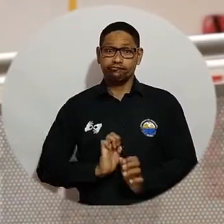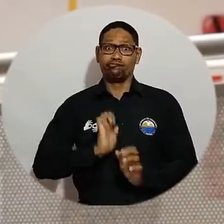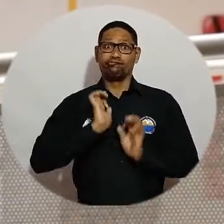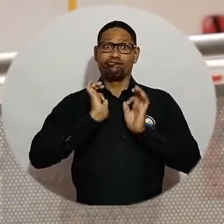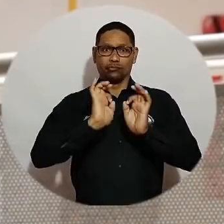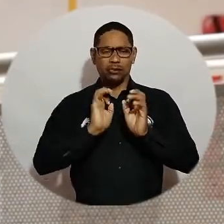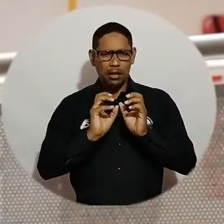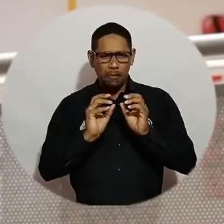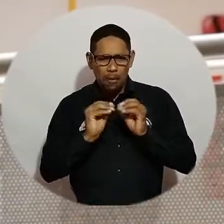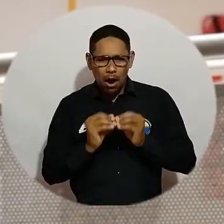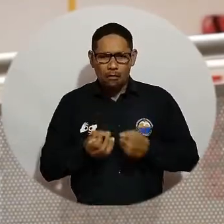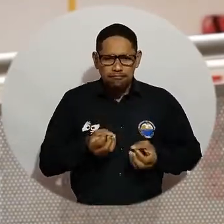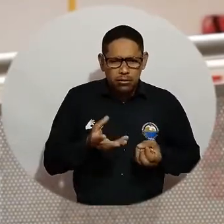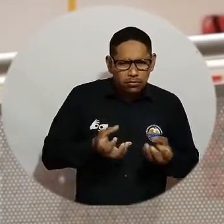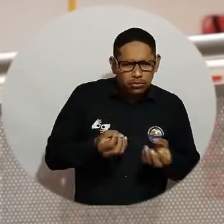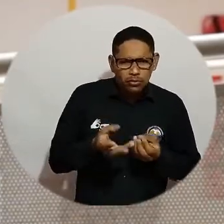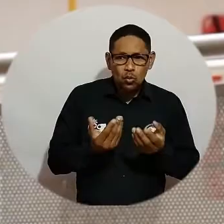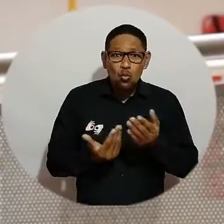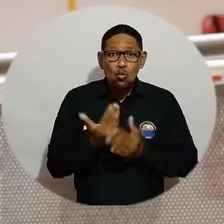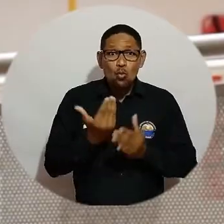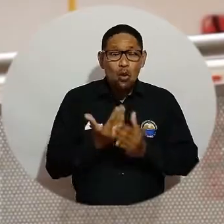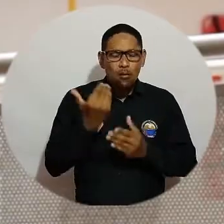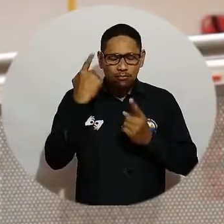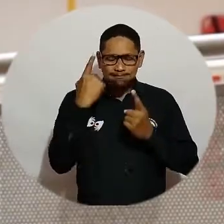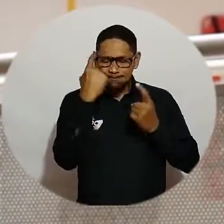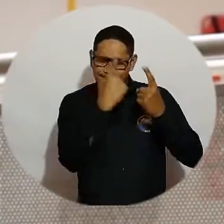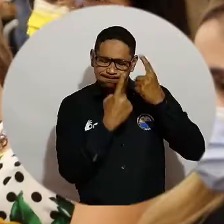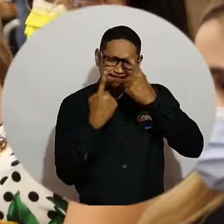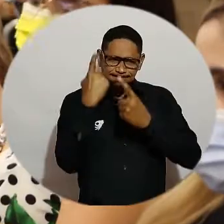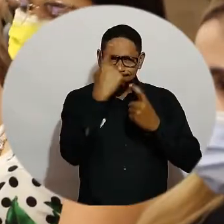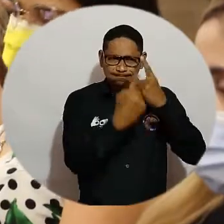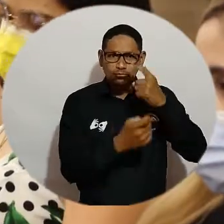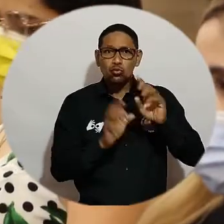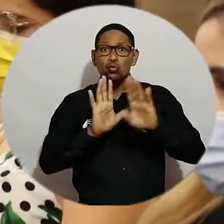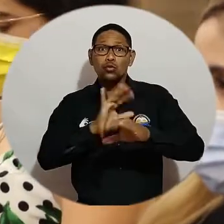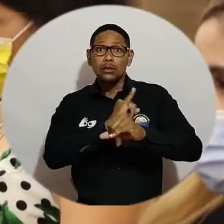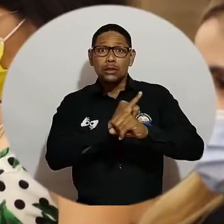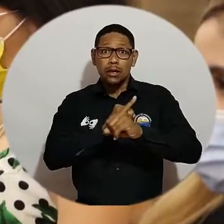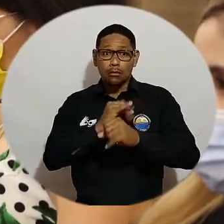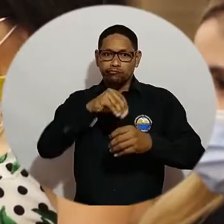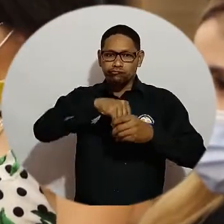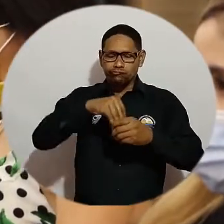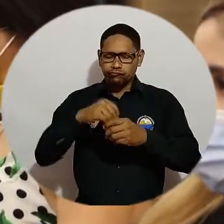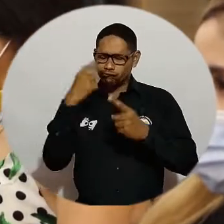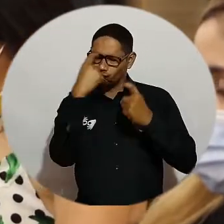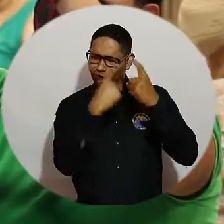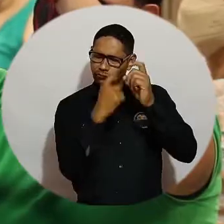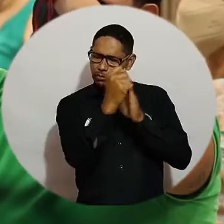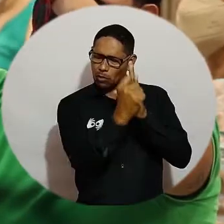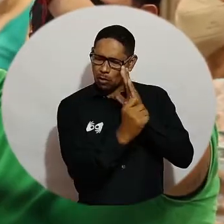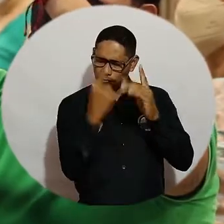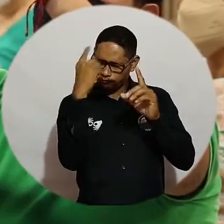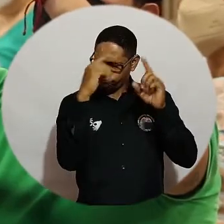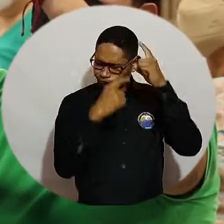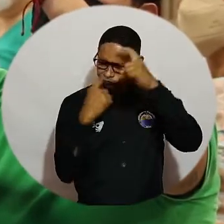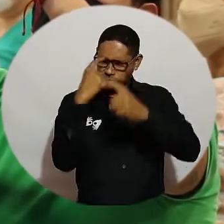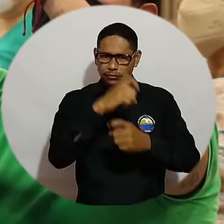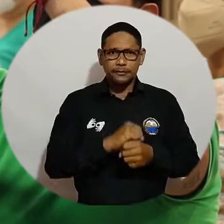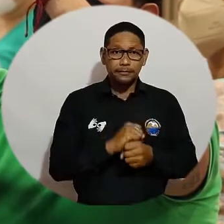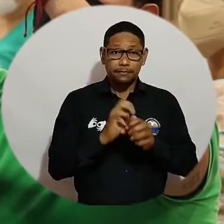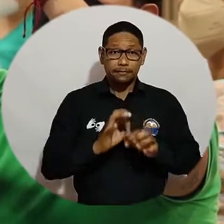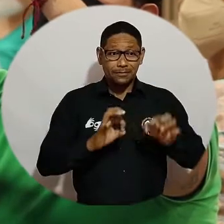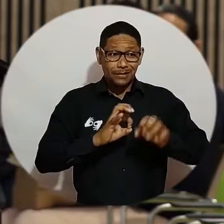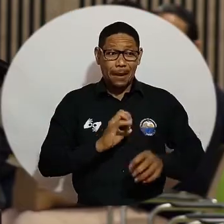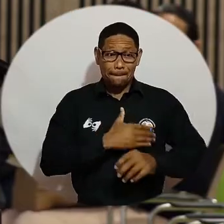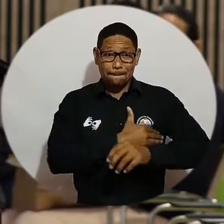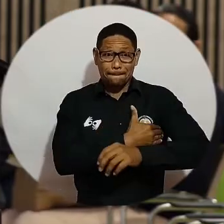van con muy buenos elementos para empezar estos ejercicios de reflexión al interior de sus instituciones y programas respectivos. Esa